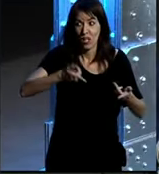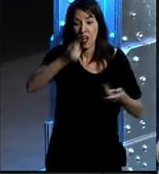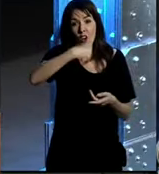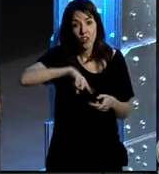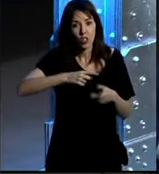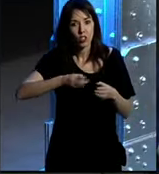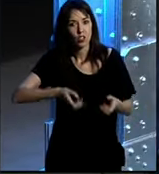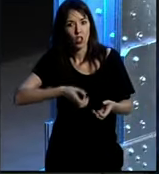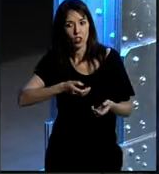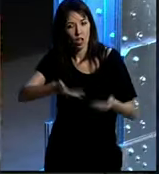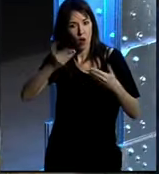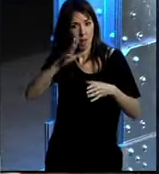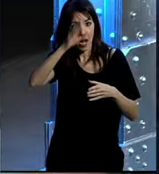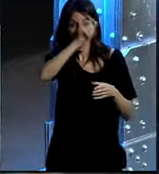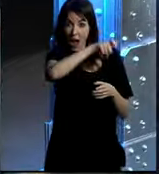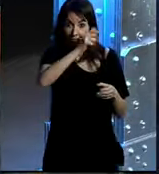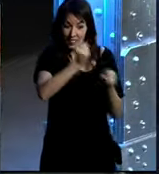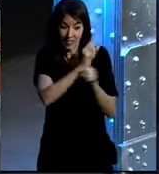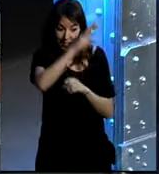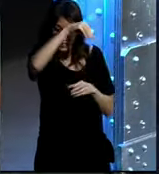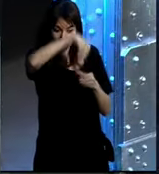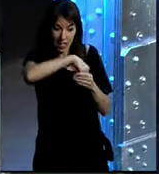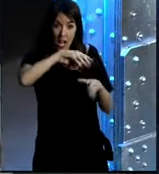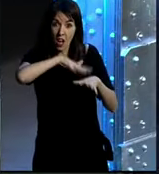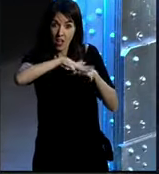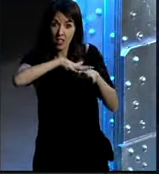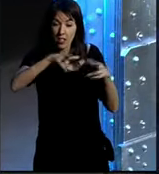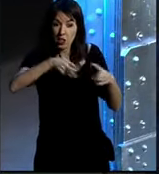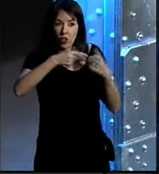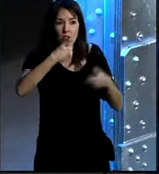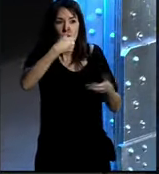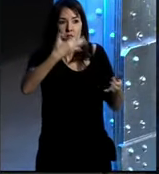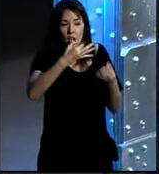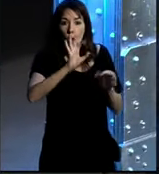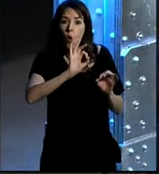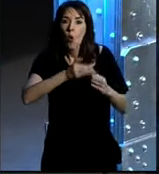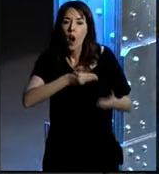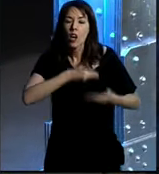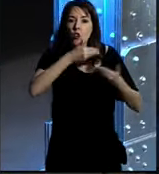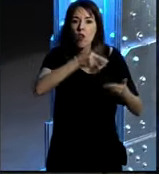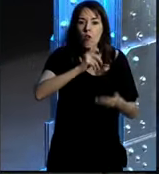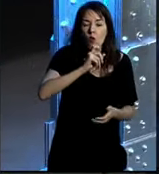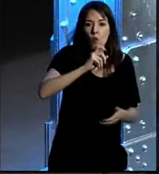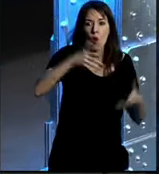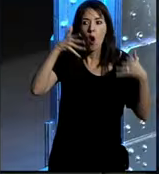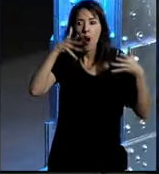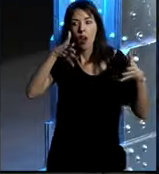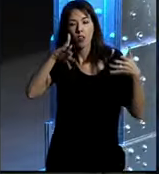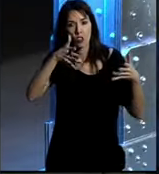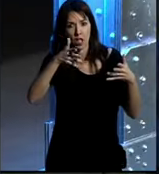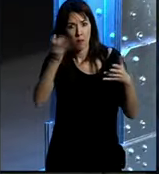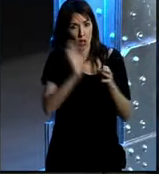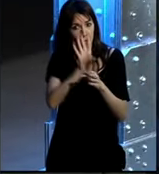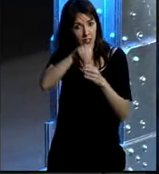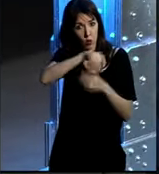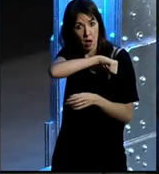y ayudar a la gente de dentro a entender que se está diciendo en redes sociales o ayudarles a como les recomendamos que estén